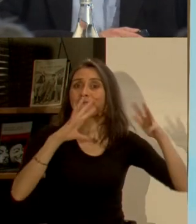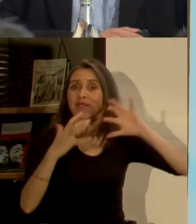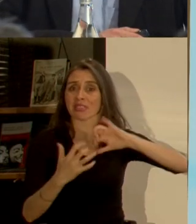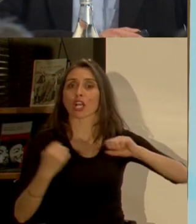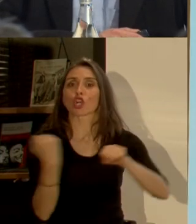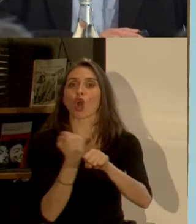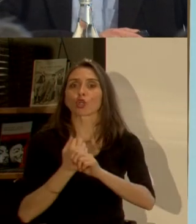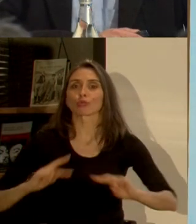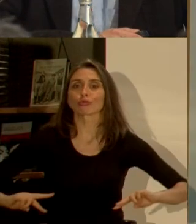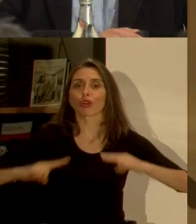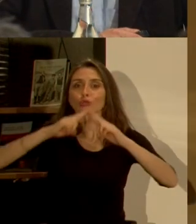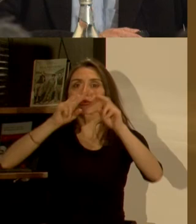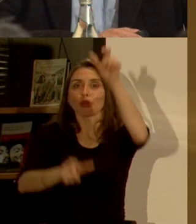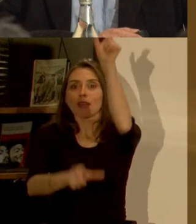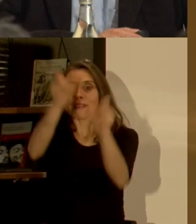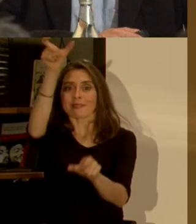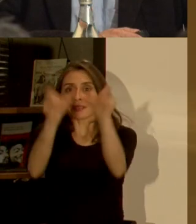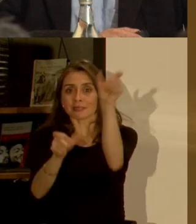quiero hacer hoy día al menos